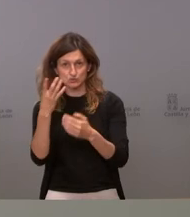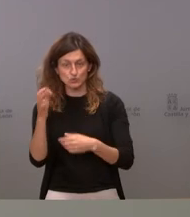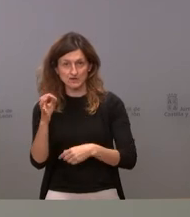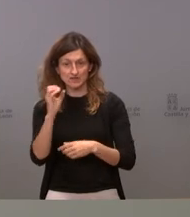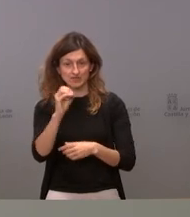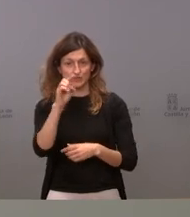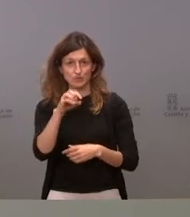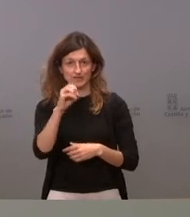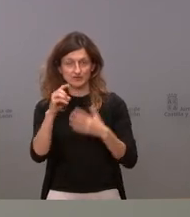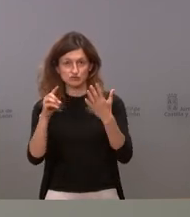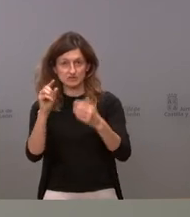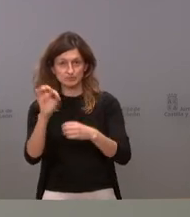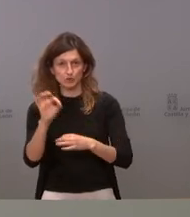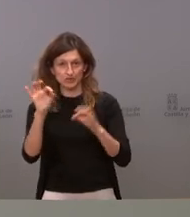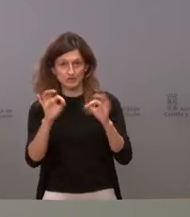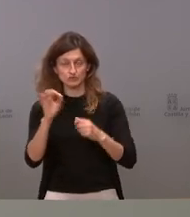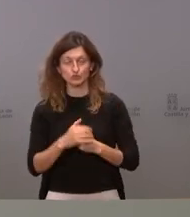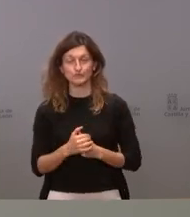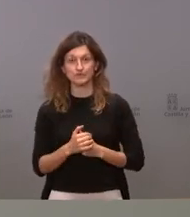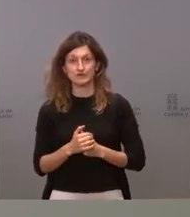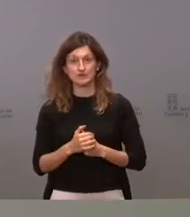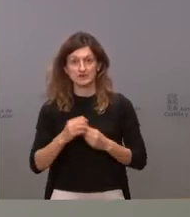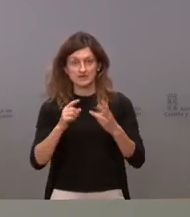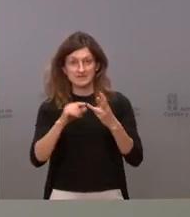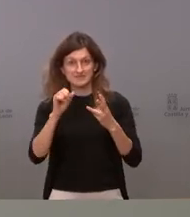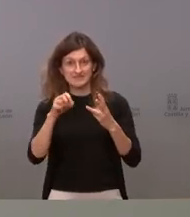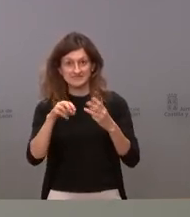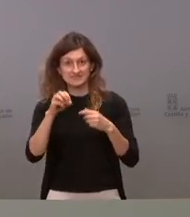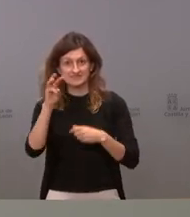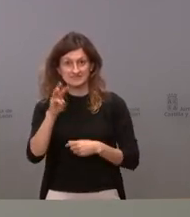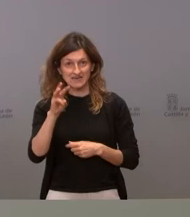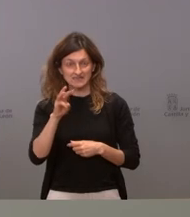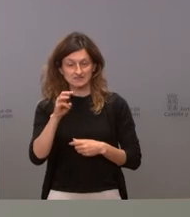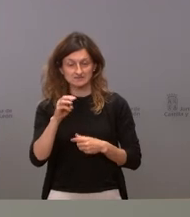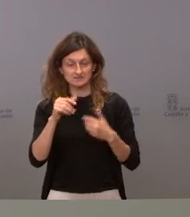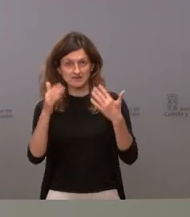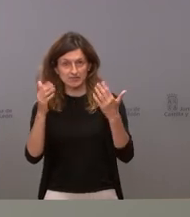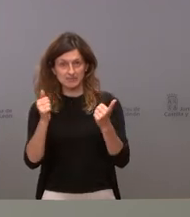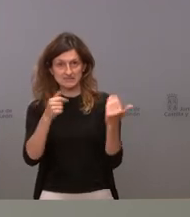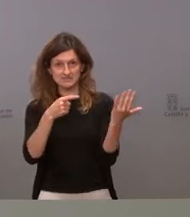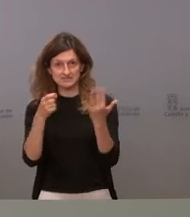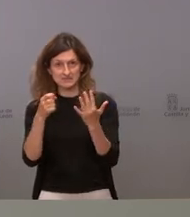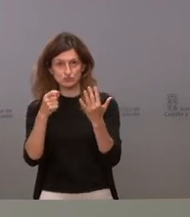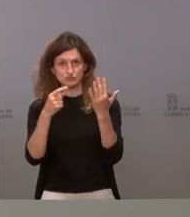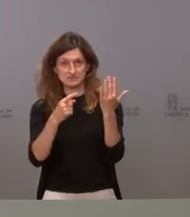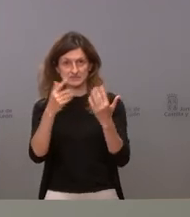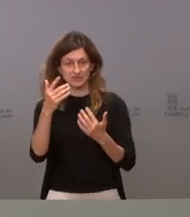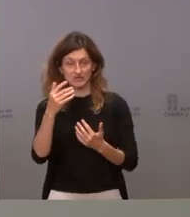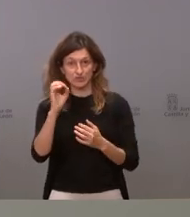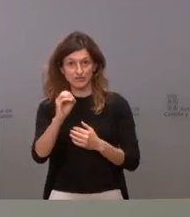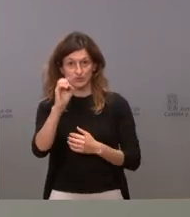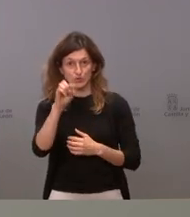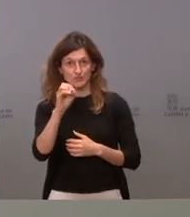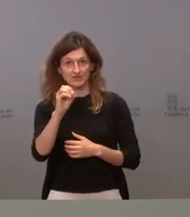,06% y 3 con Janssen de los 10.665 que es el 0